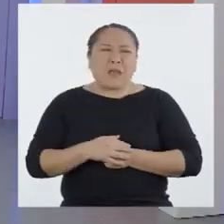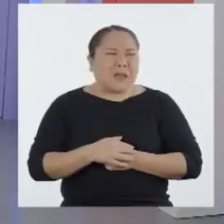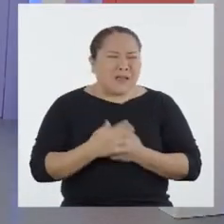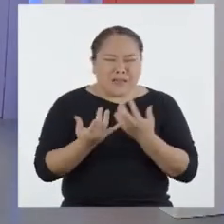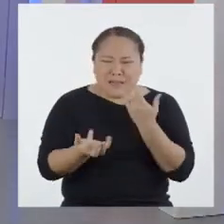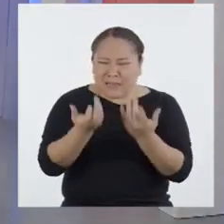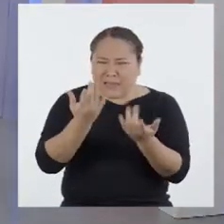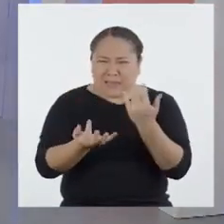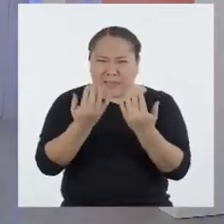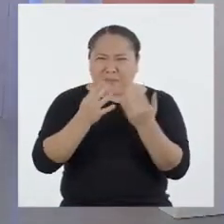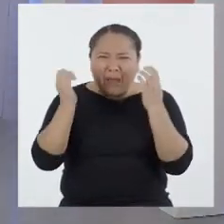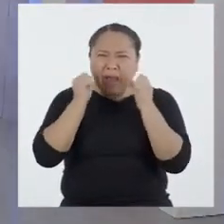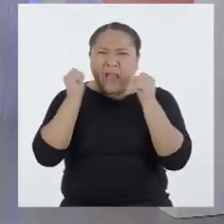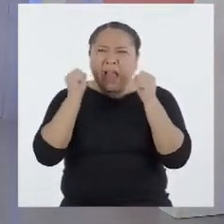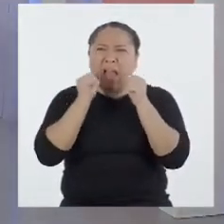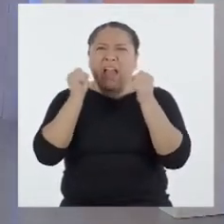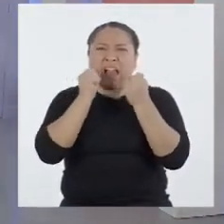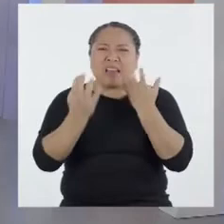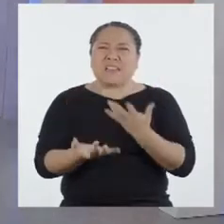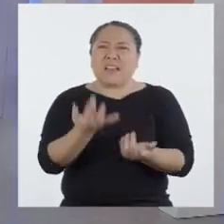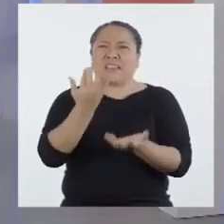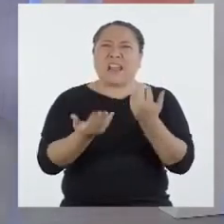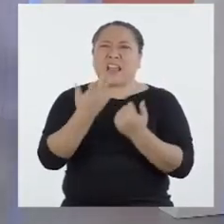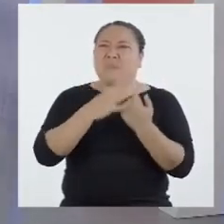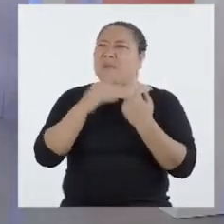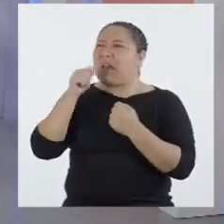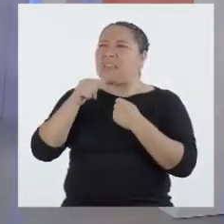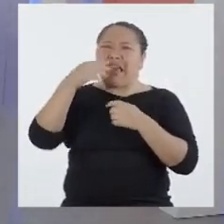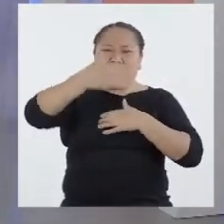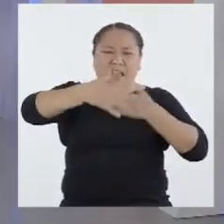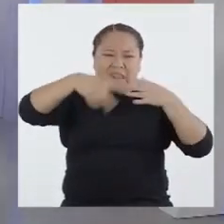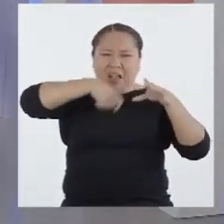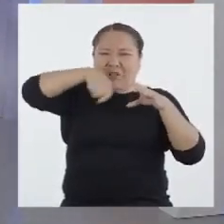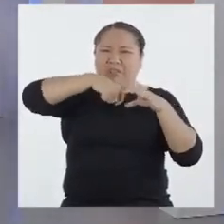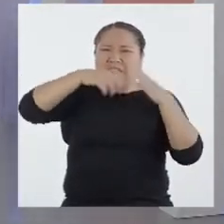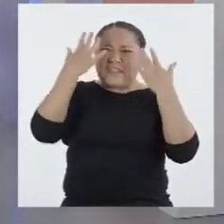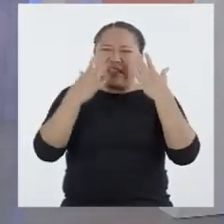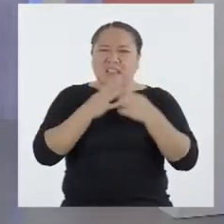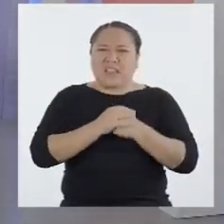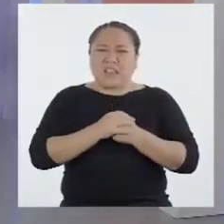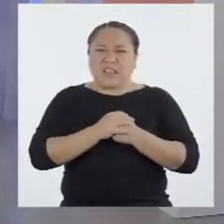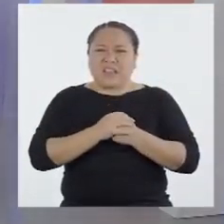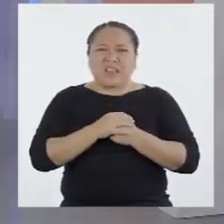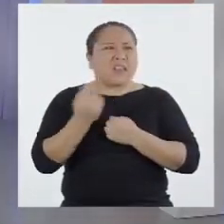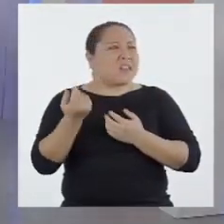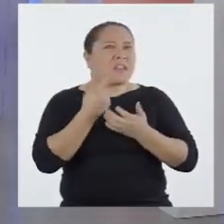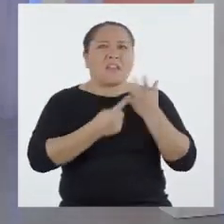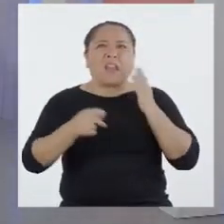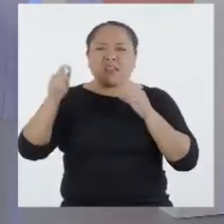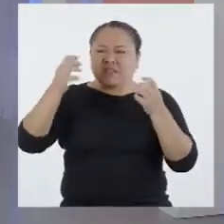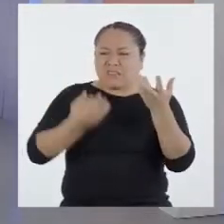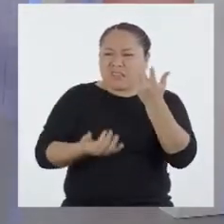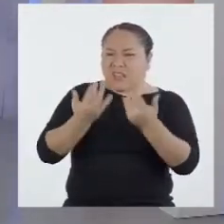¡Quemado! ¡Ah! ¡Se está quemando algo en la cocina! ¿Qué se está quemando?